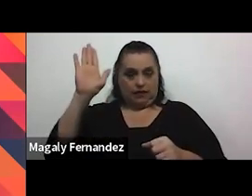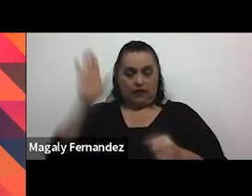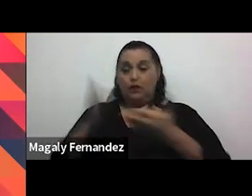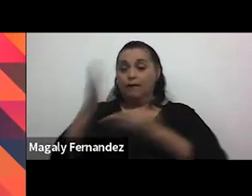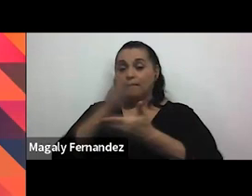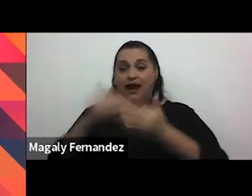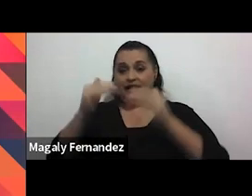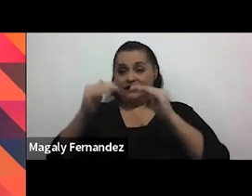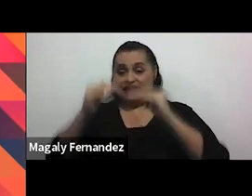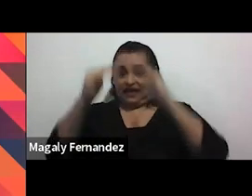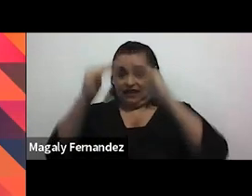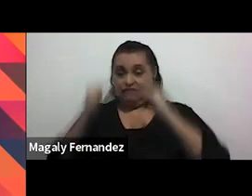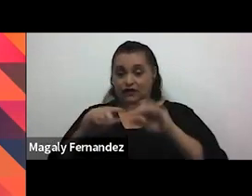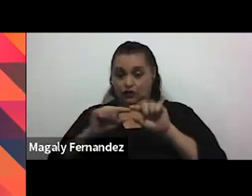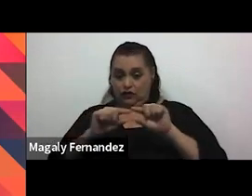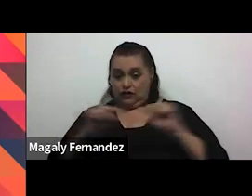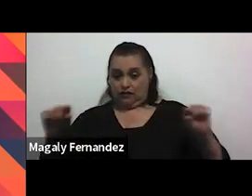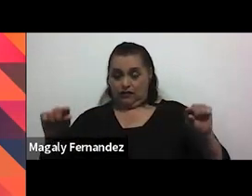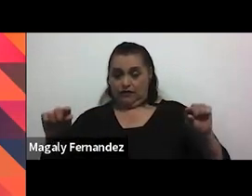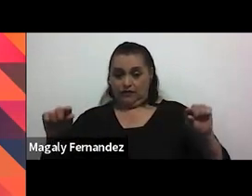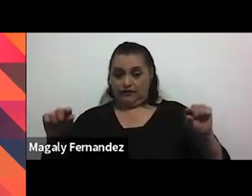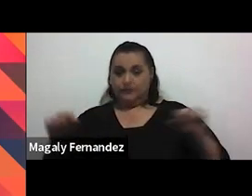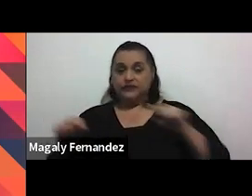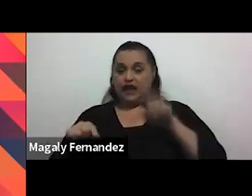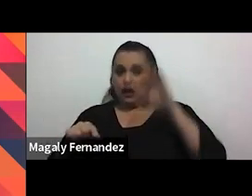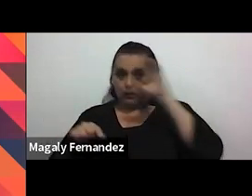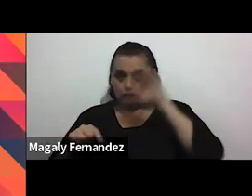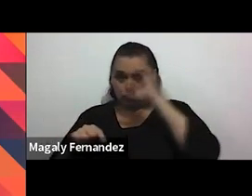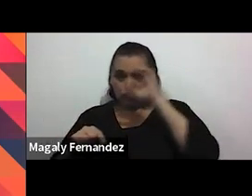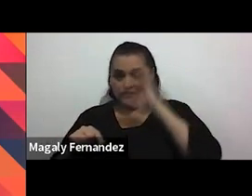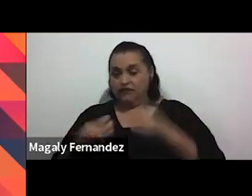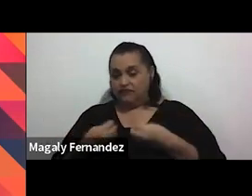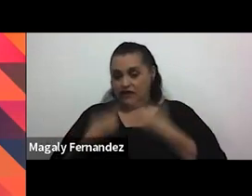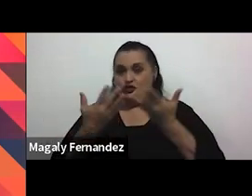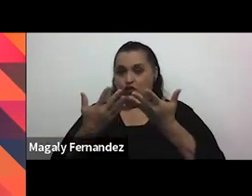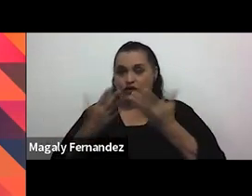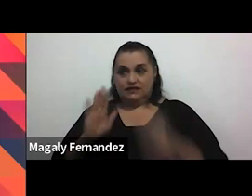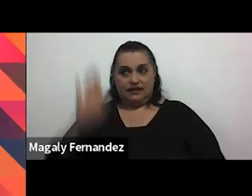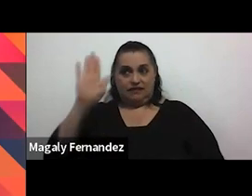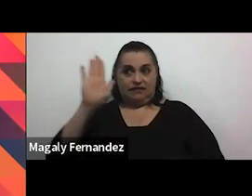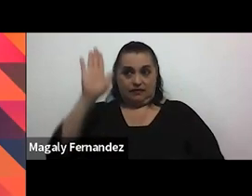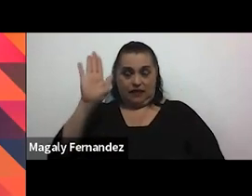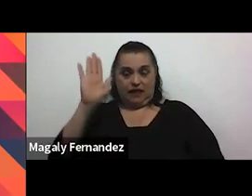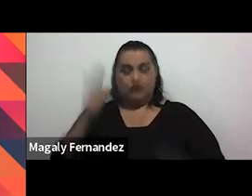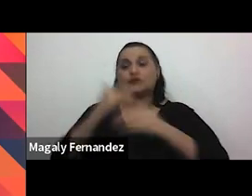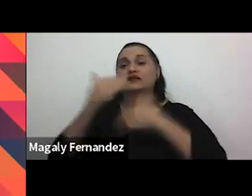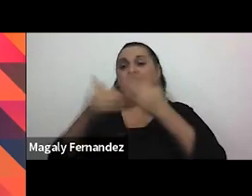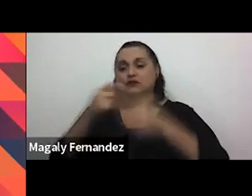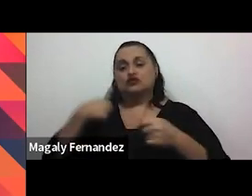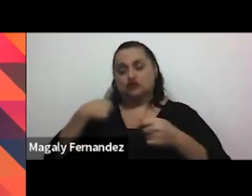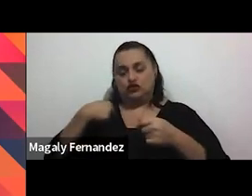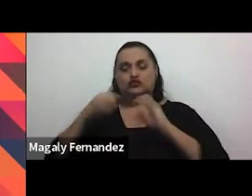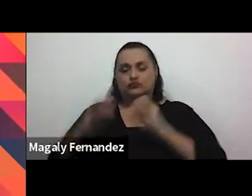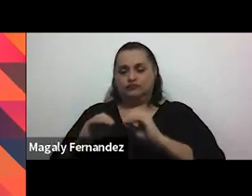inferior de la barra ahí pueden buscar las reacciones levantar su mano y posteriormente les vamos a estar